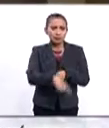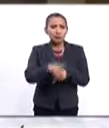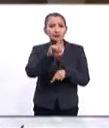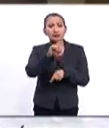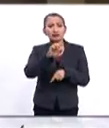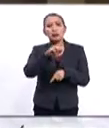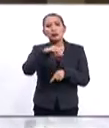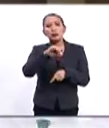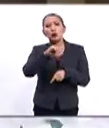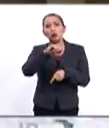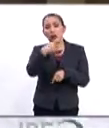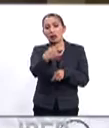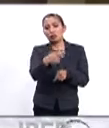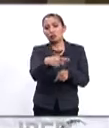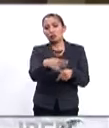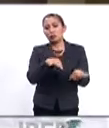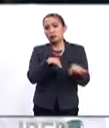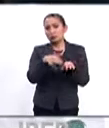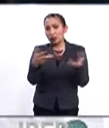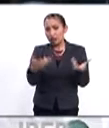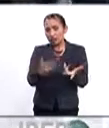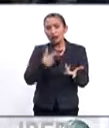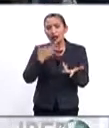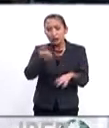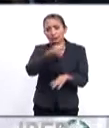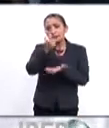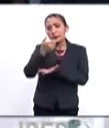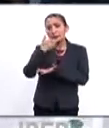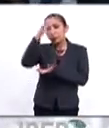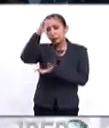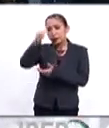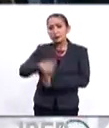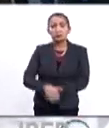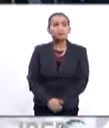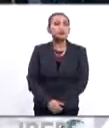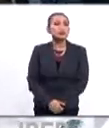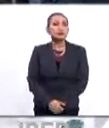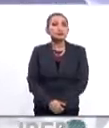demócratas a que hagan su trabajo y consigan un buen acuerdo.